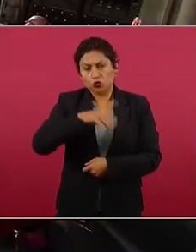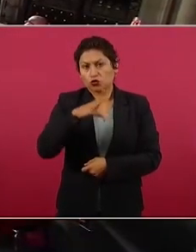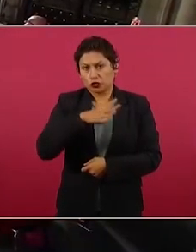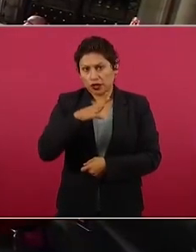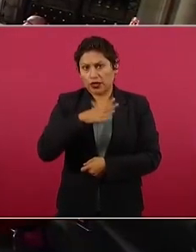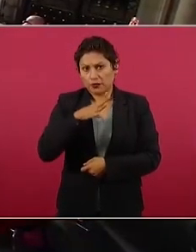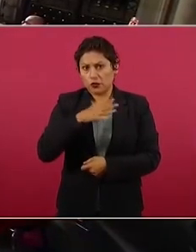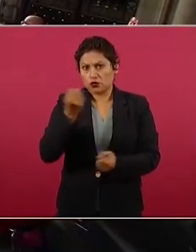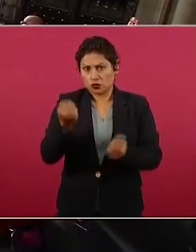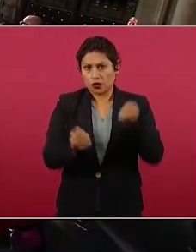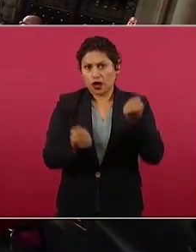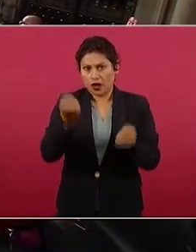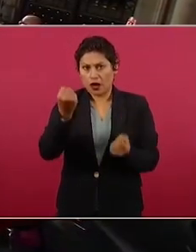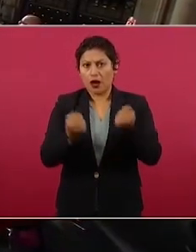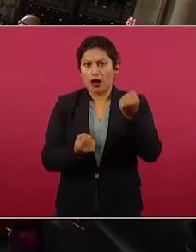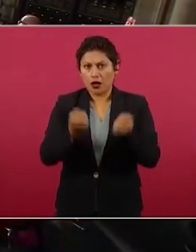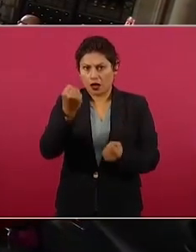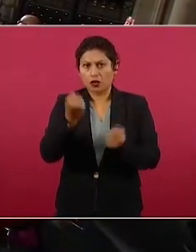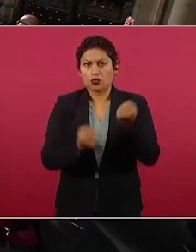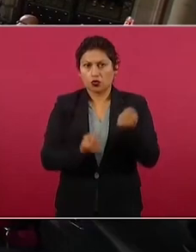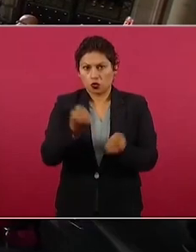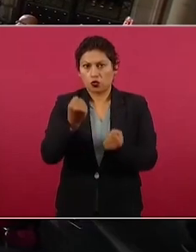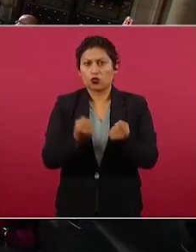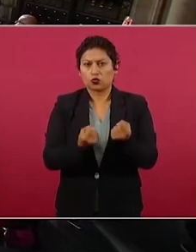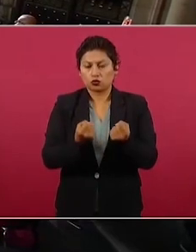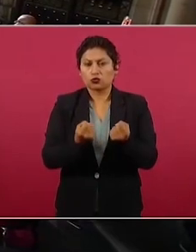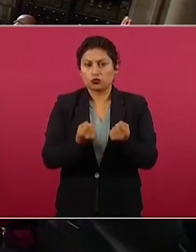de 400